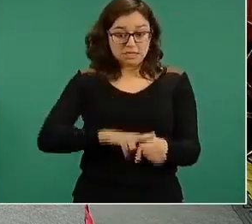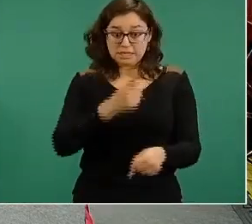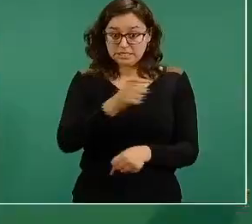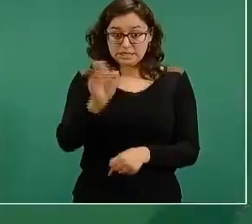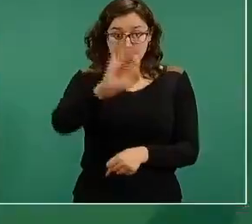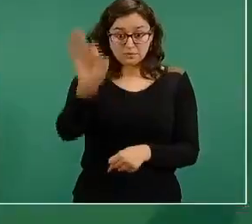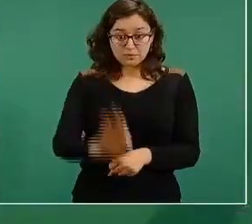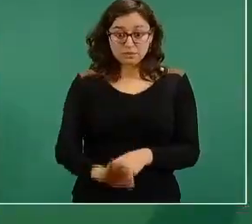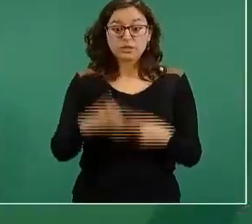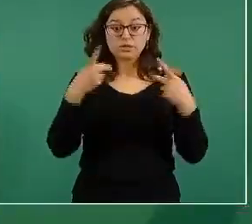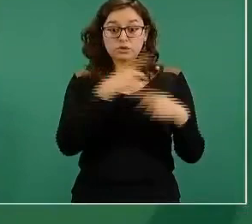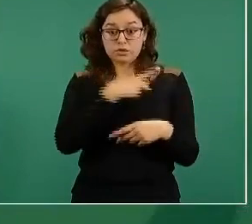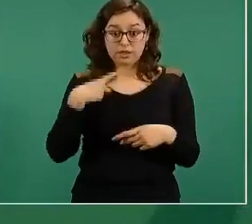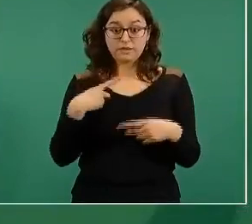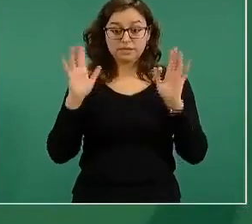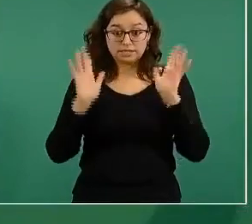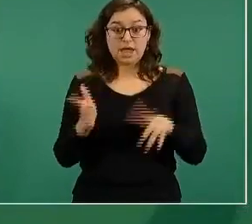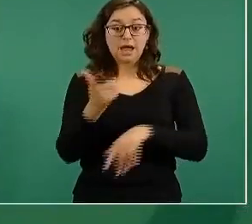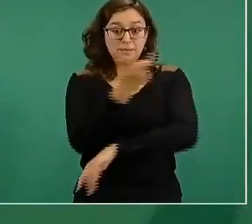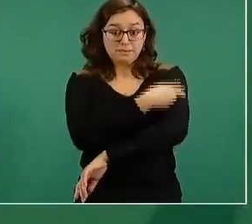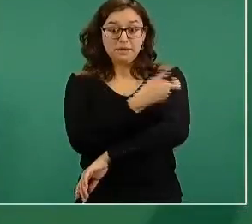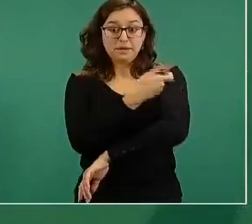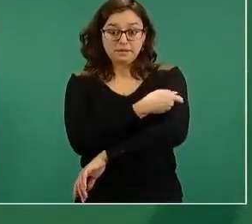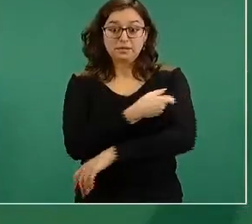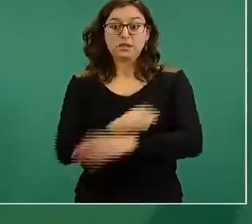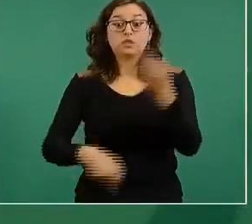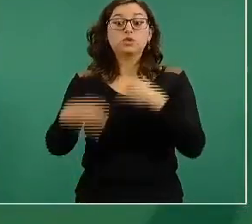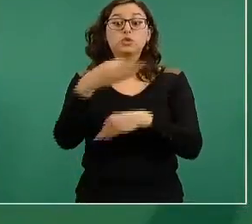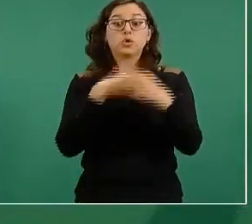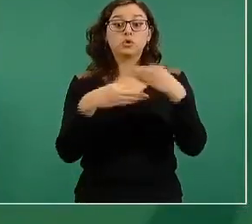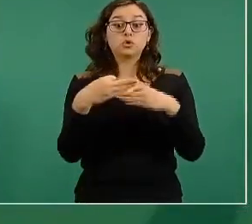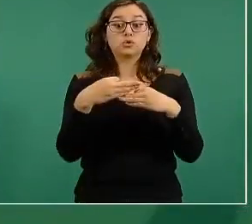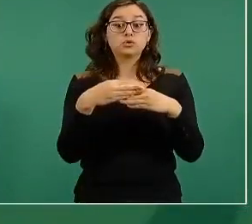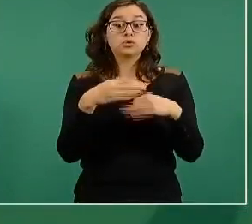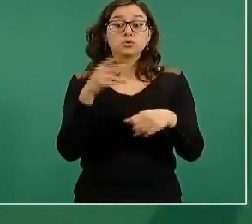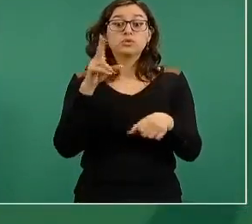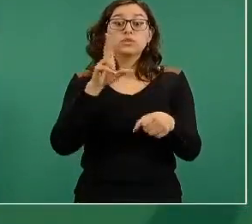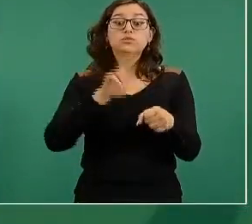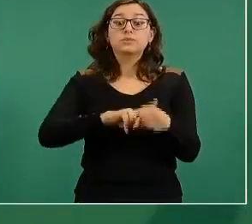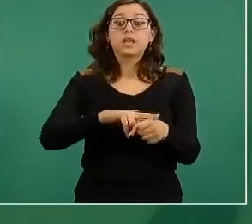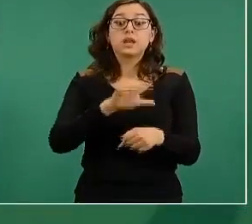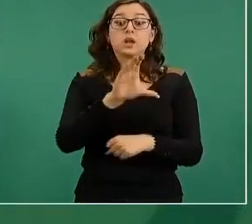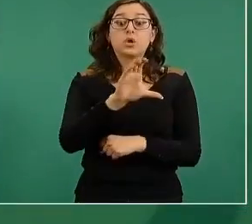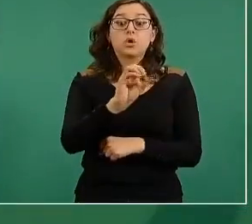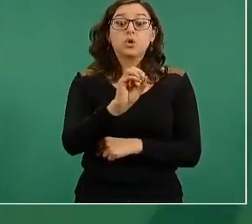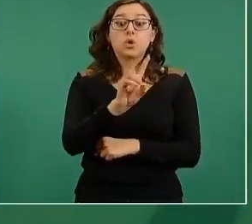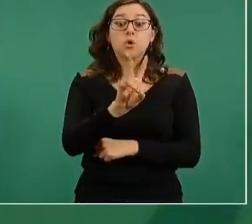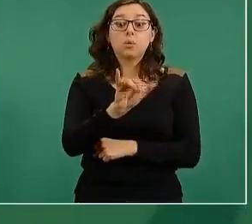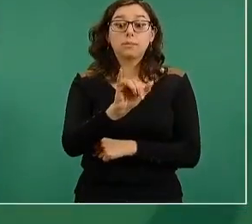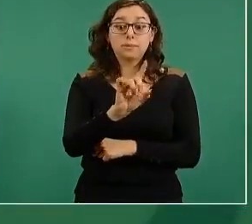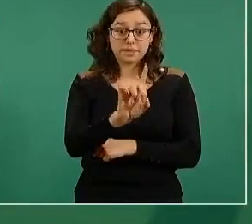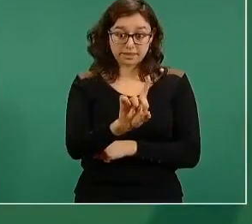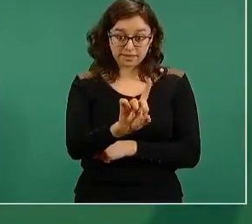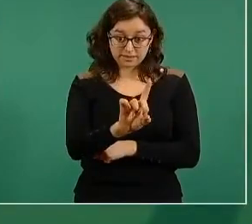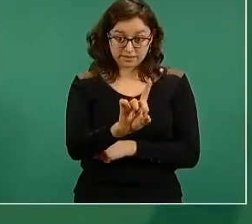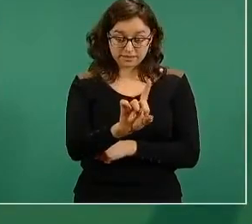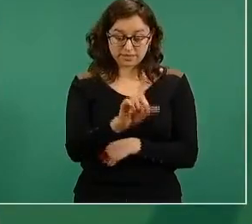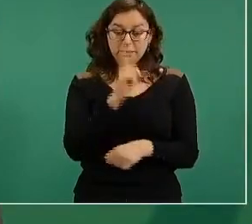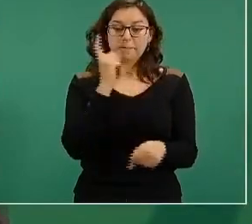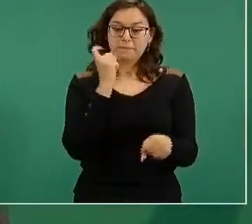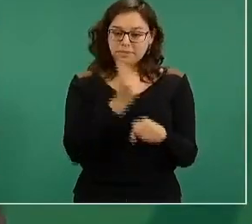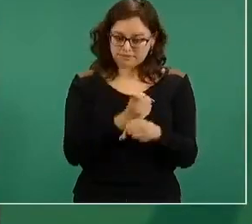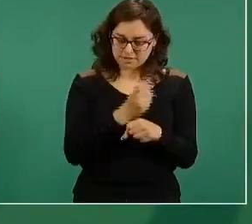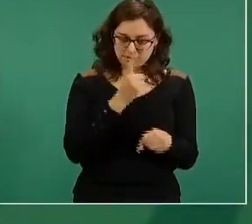de la red, de la red IDAG como un primer pulso